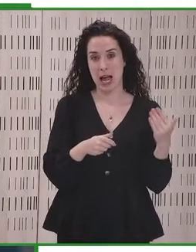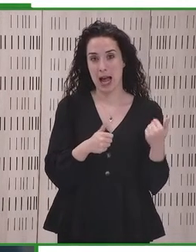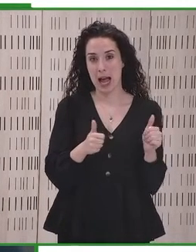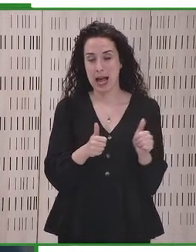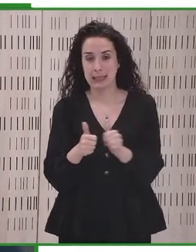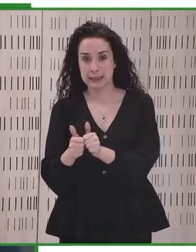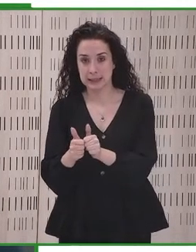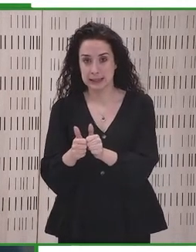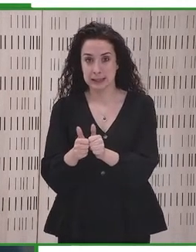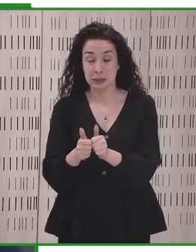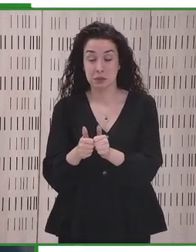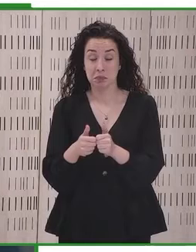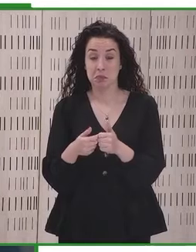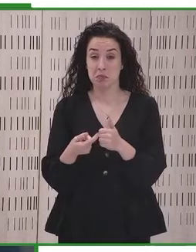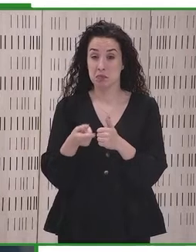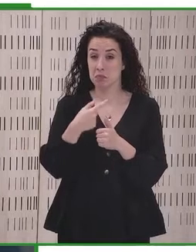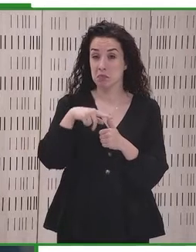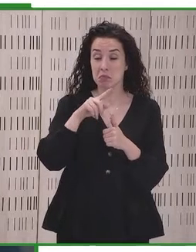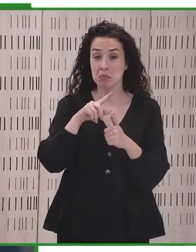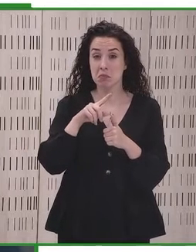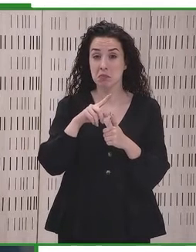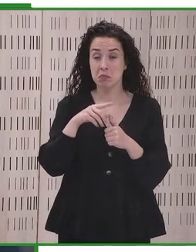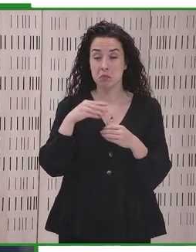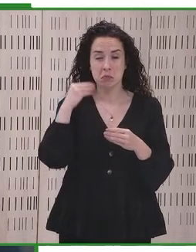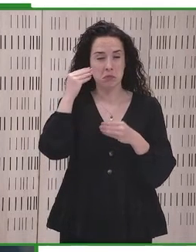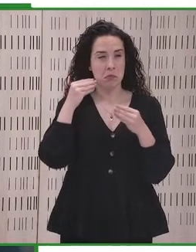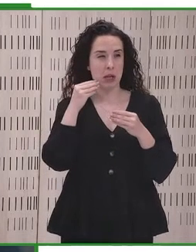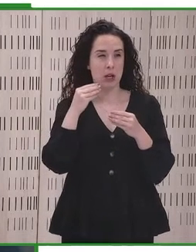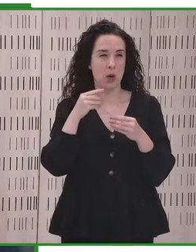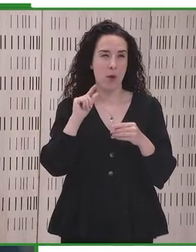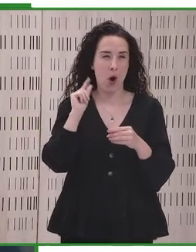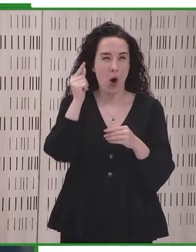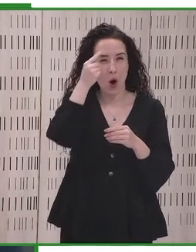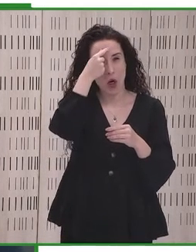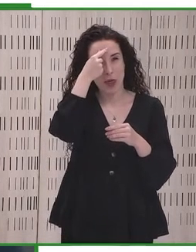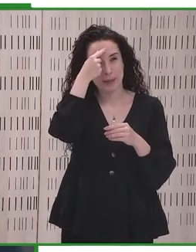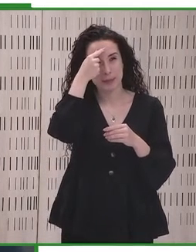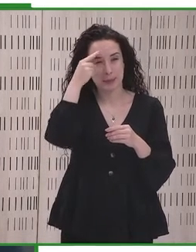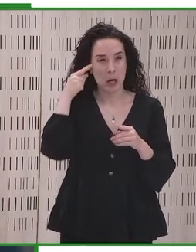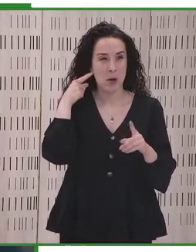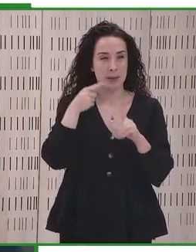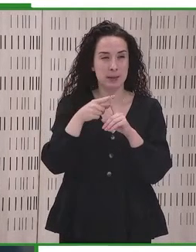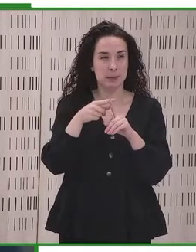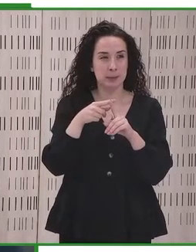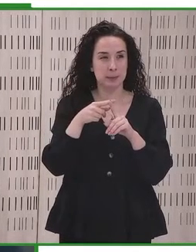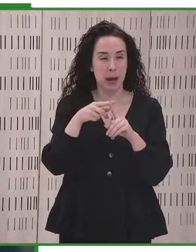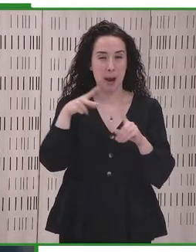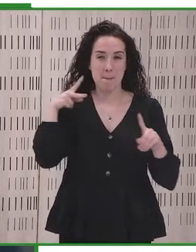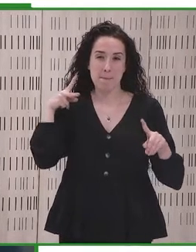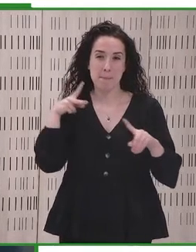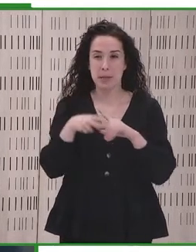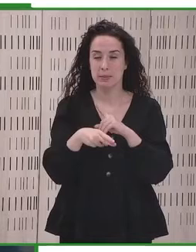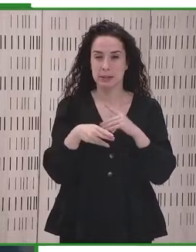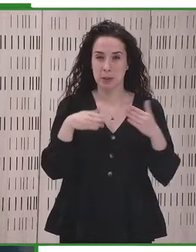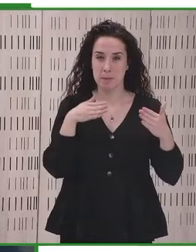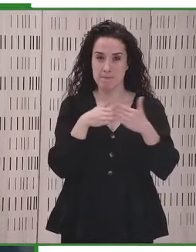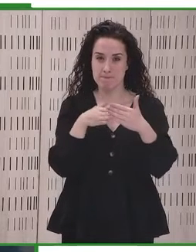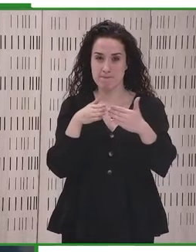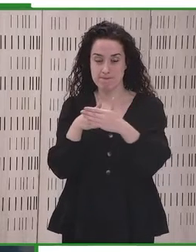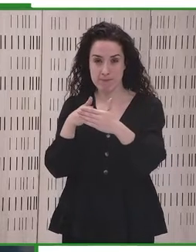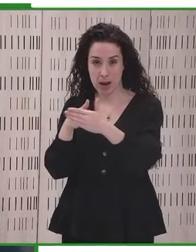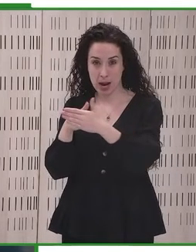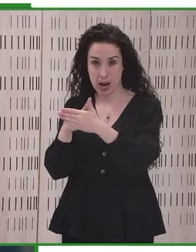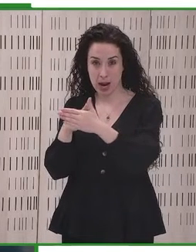asistencia personal, al uso de las tecnologías y su accesibilidad. La accesibilidad se toma como un concepto